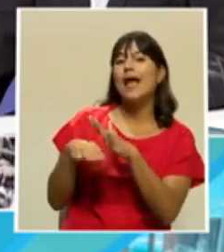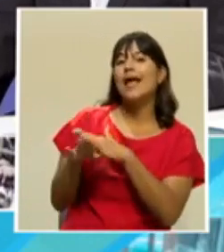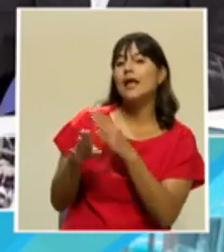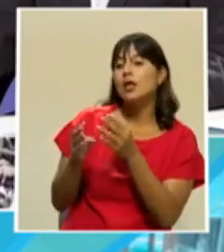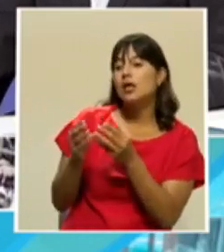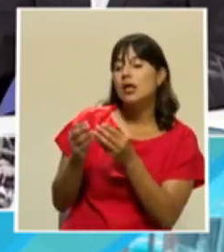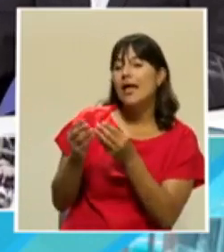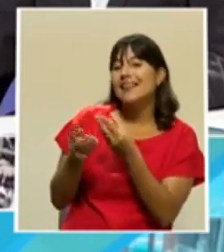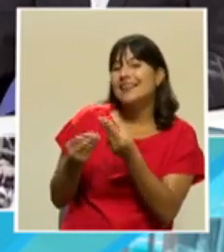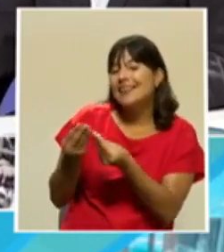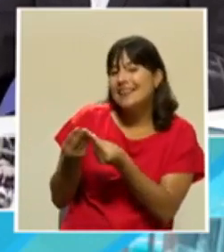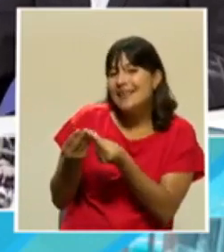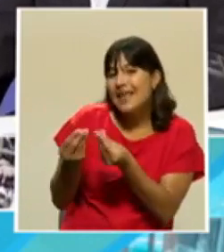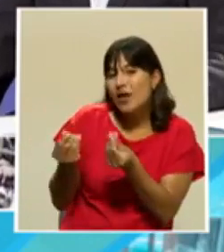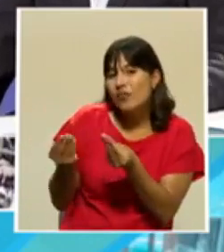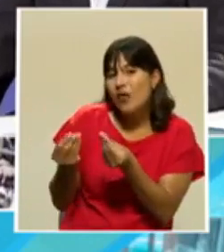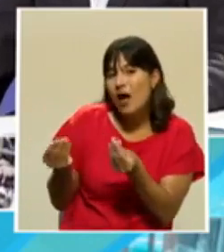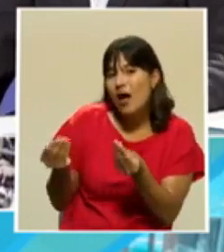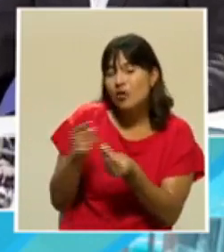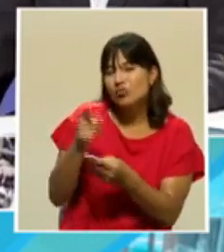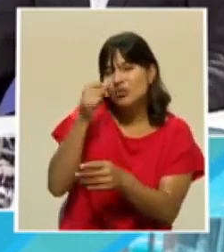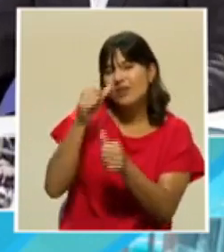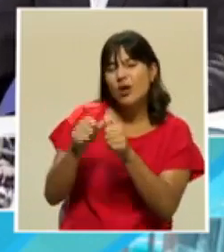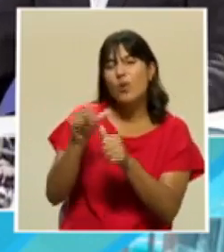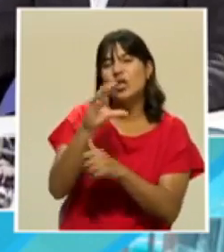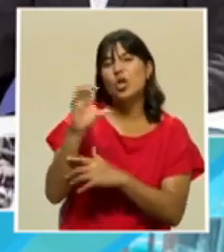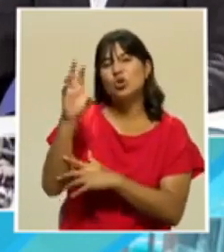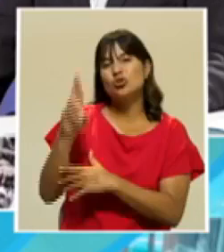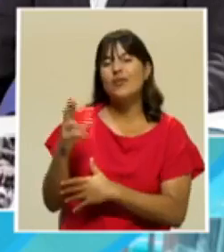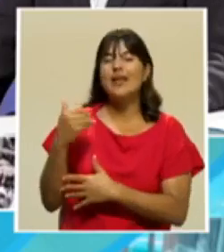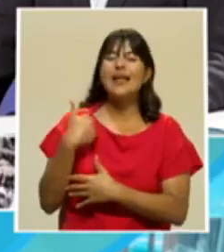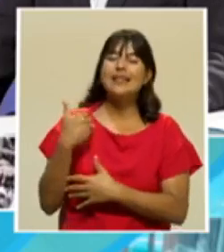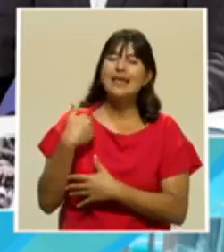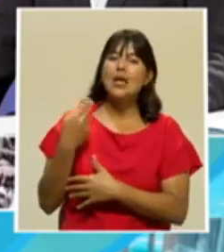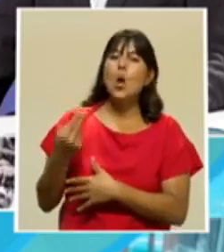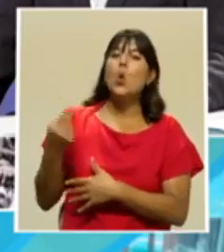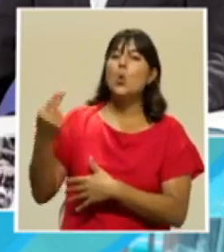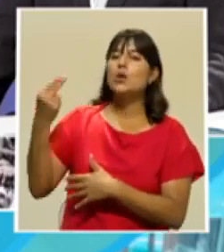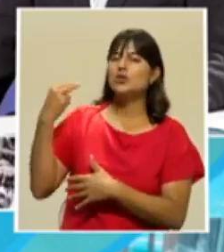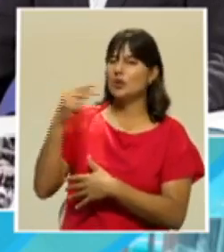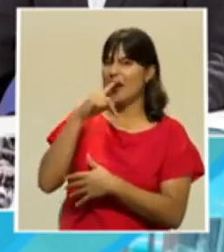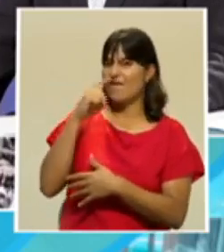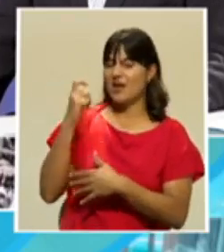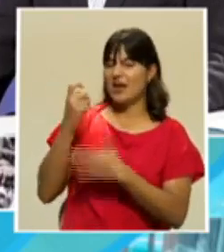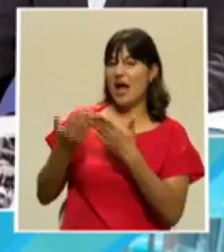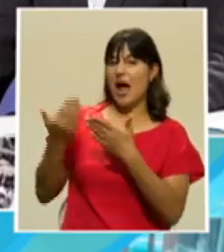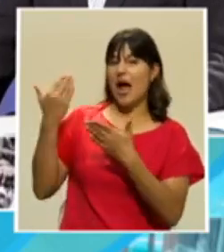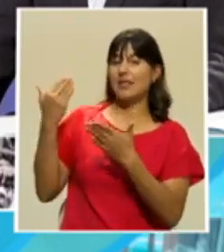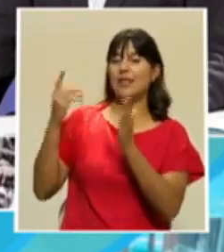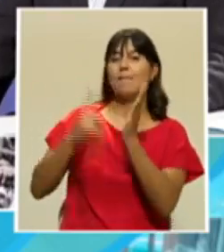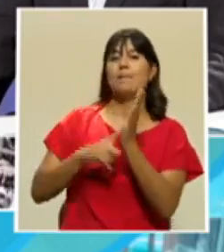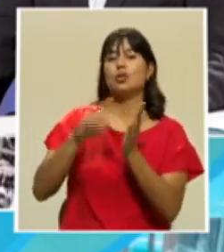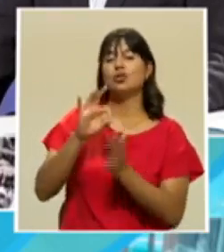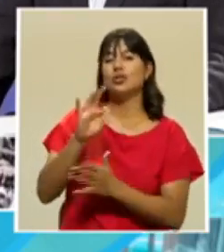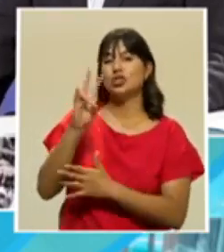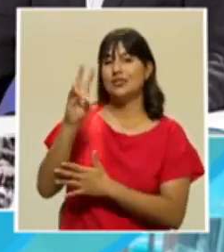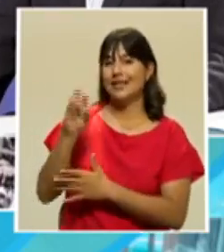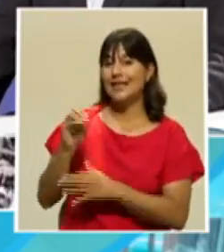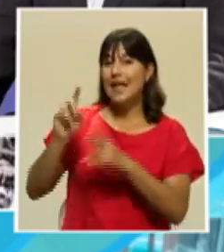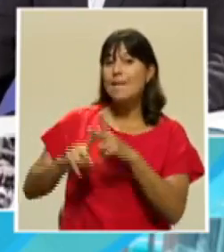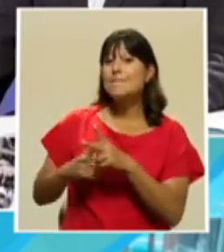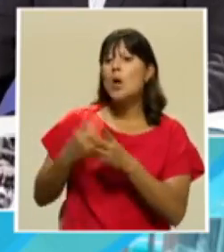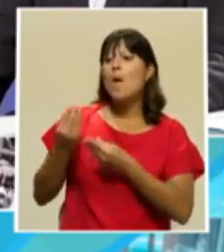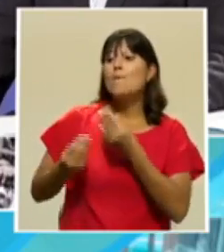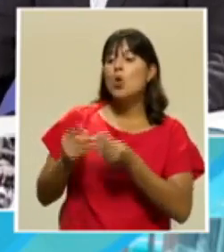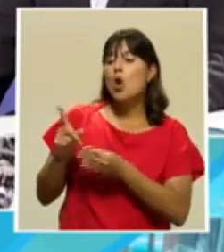que recordar que Costa Rica tiene una historia un poco oscura con esto porque en los años 70 inició el cultivo de